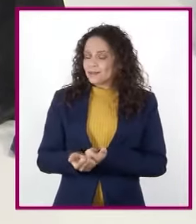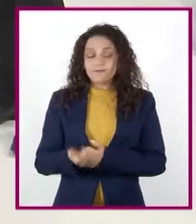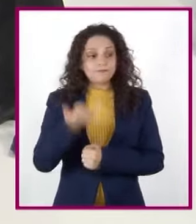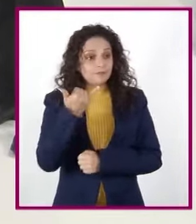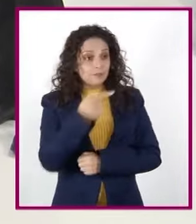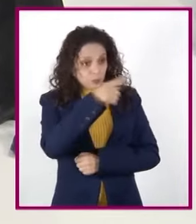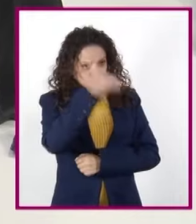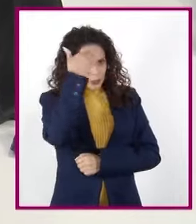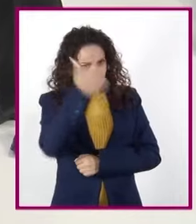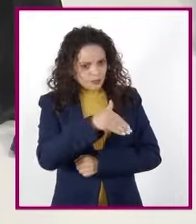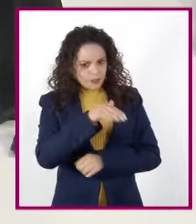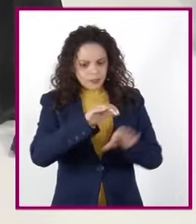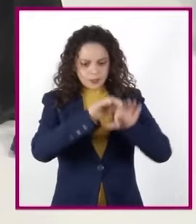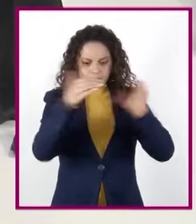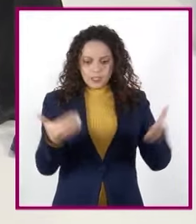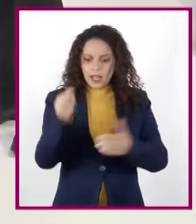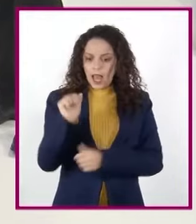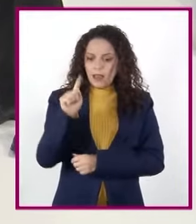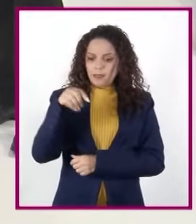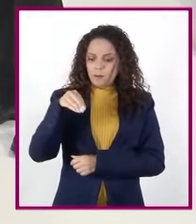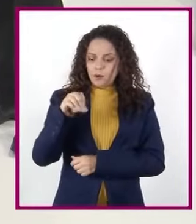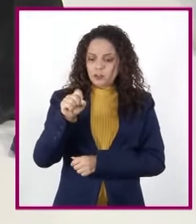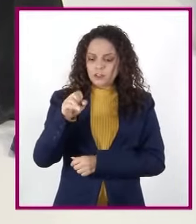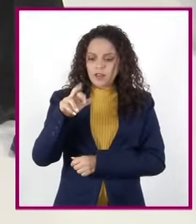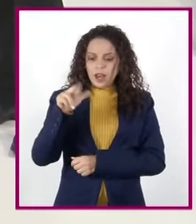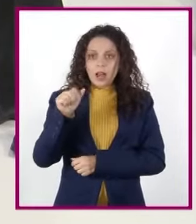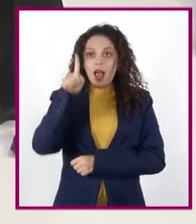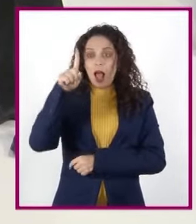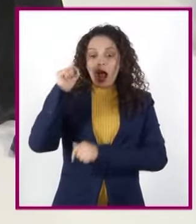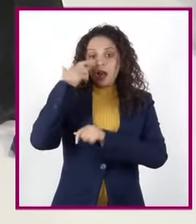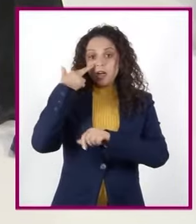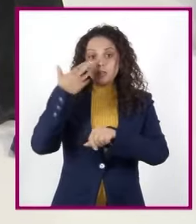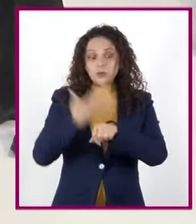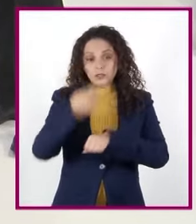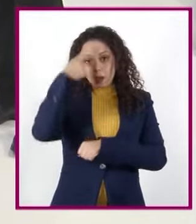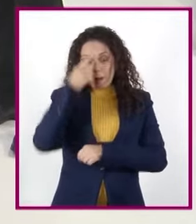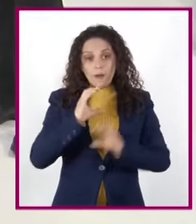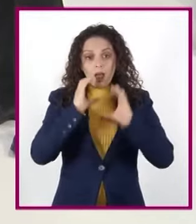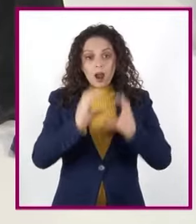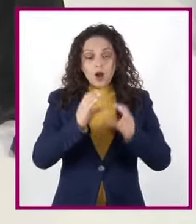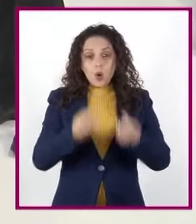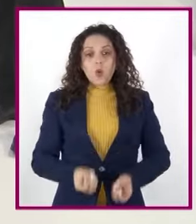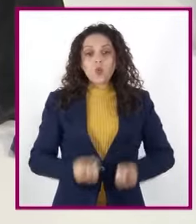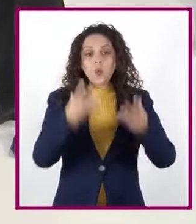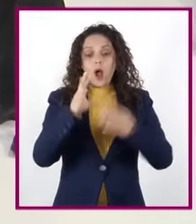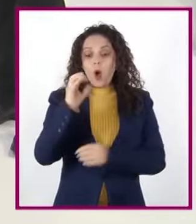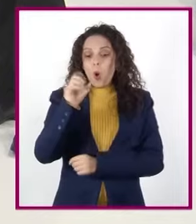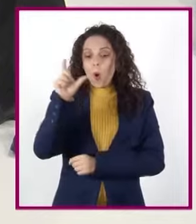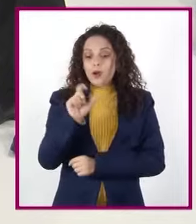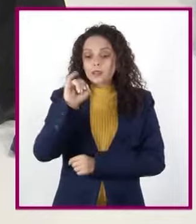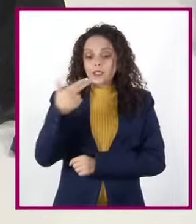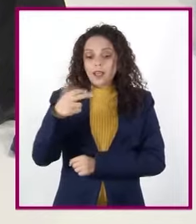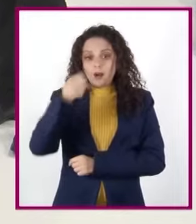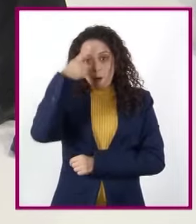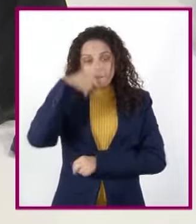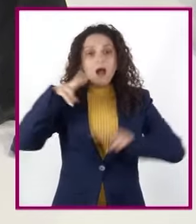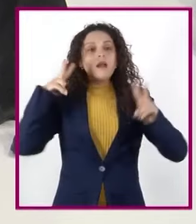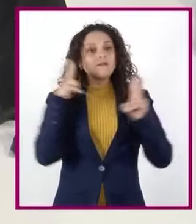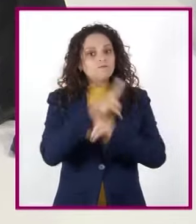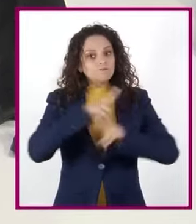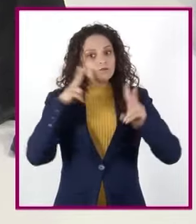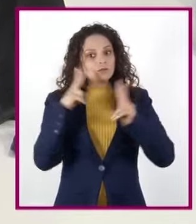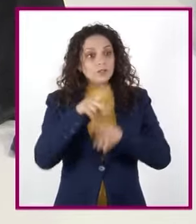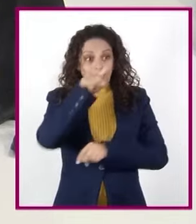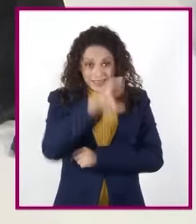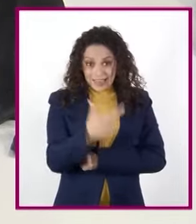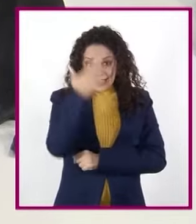atmósfera es la encargada de mantener la cantidad de oxígeno que respiramos? Recordemos que el oxígeno es fundamental para